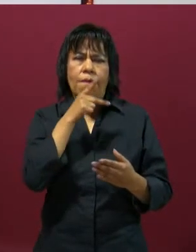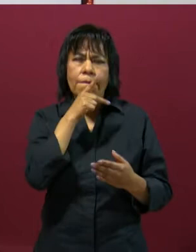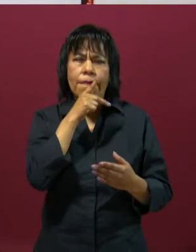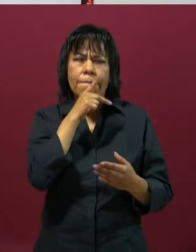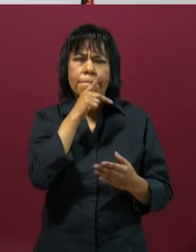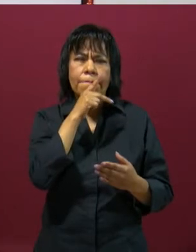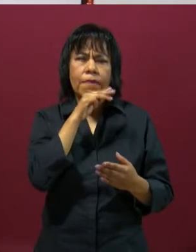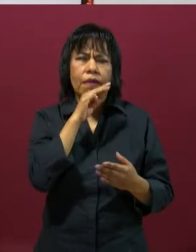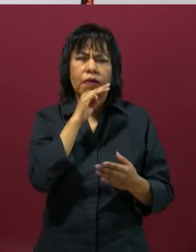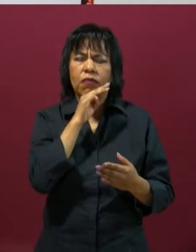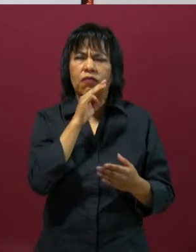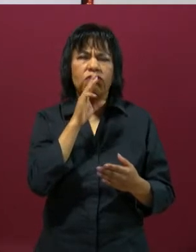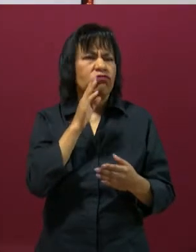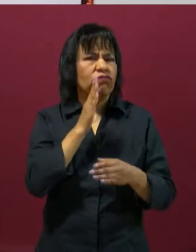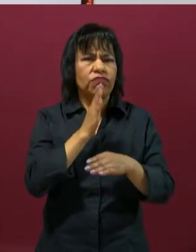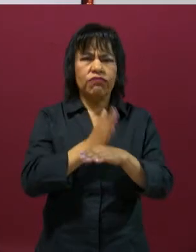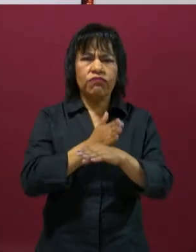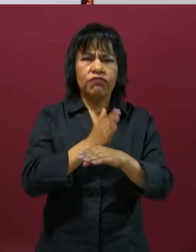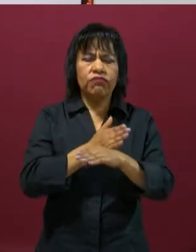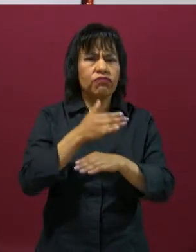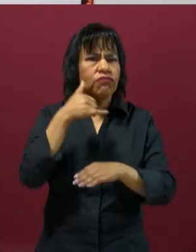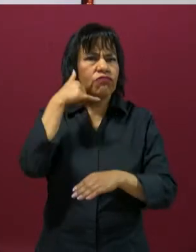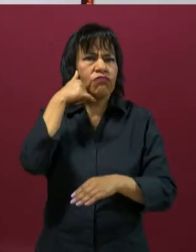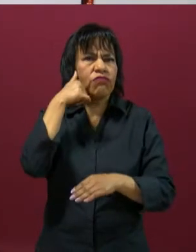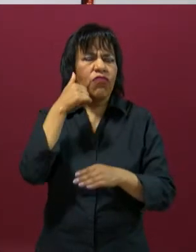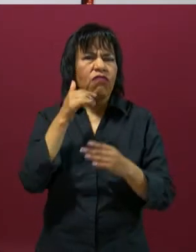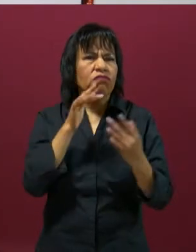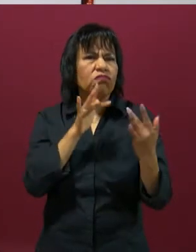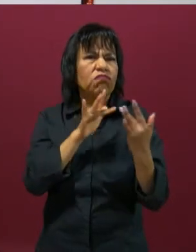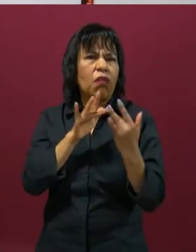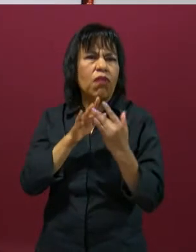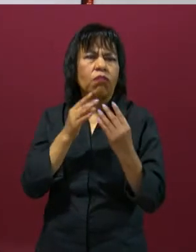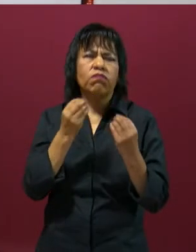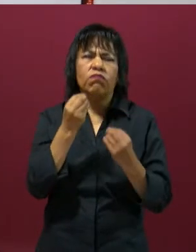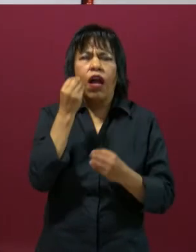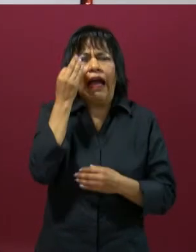uso del celular por estar mucho tiempo en las redes sociales.